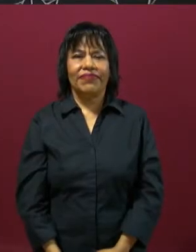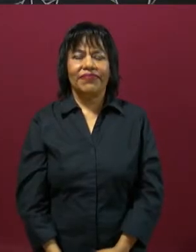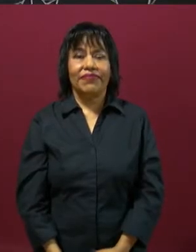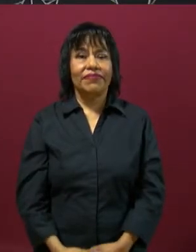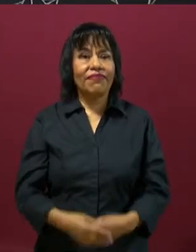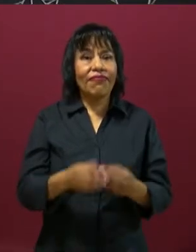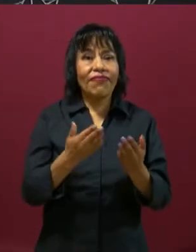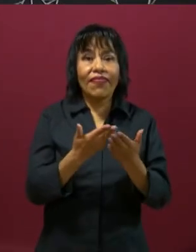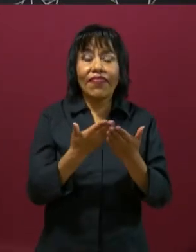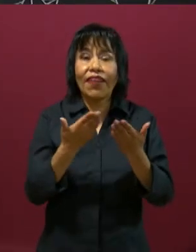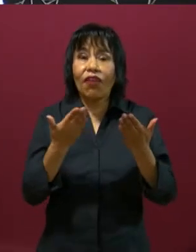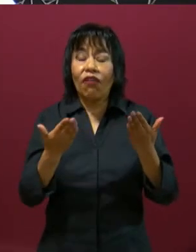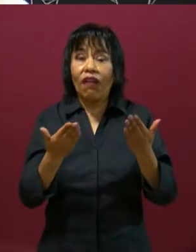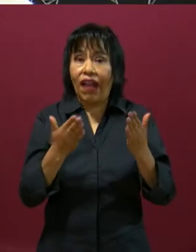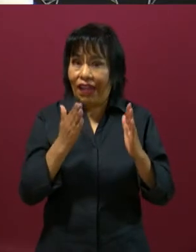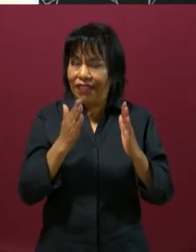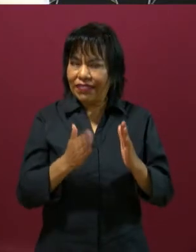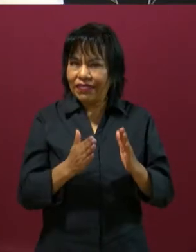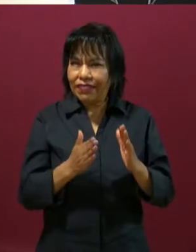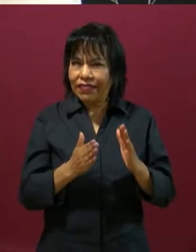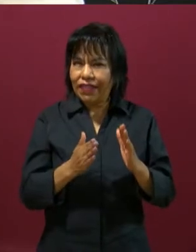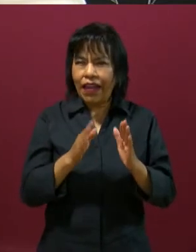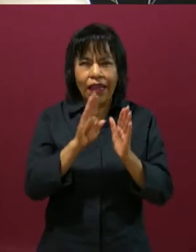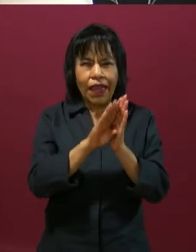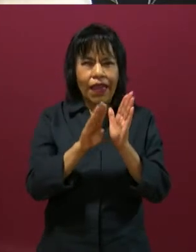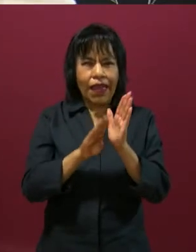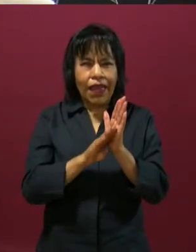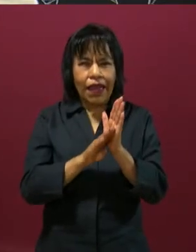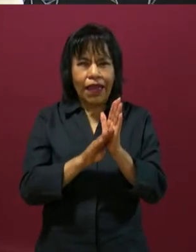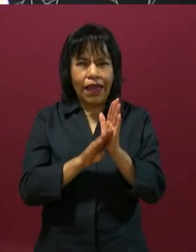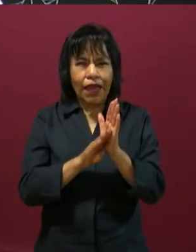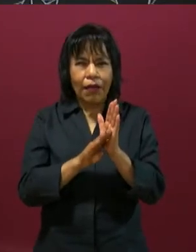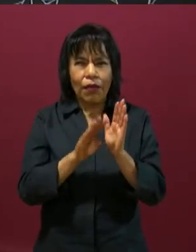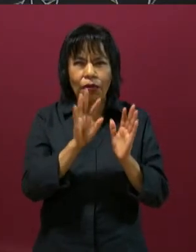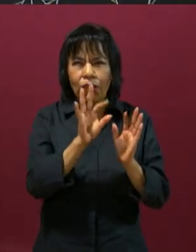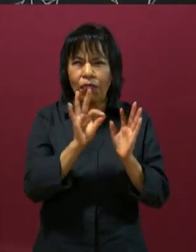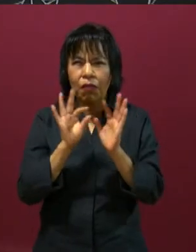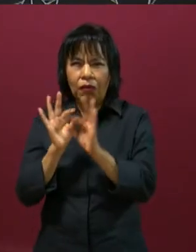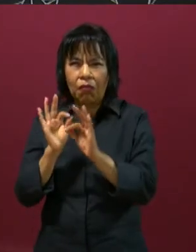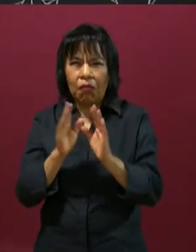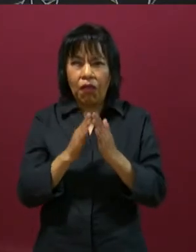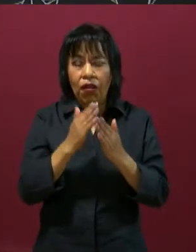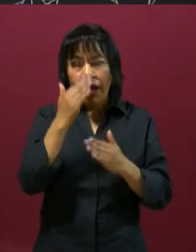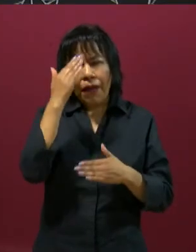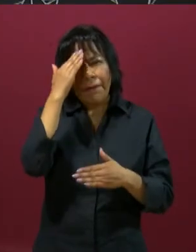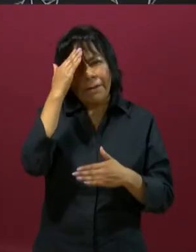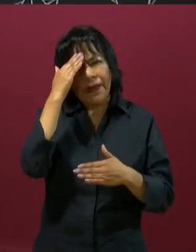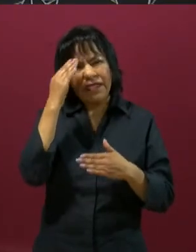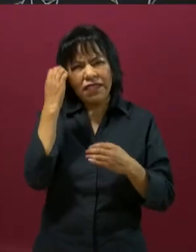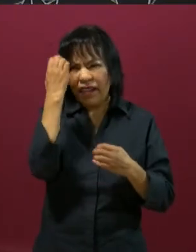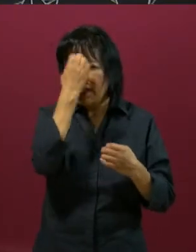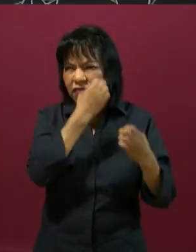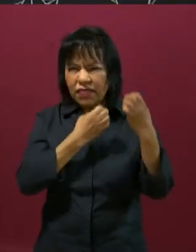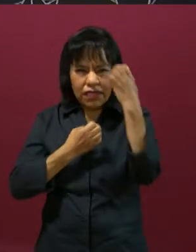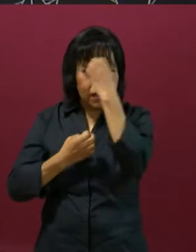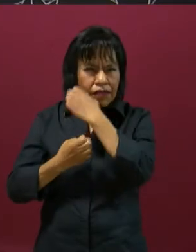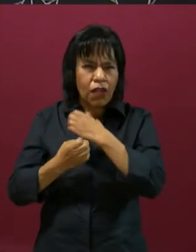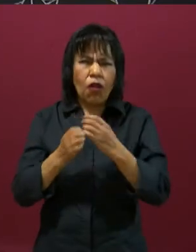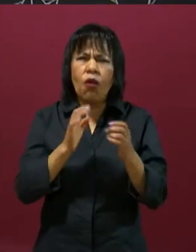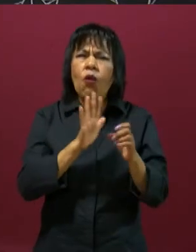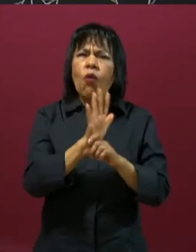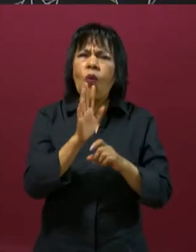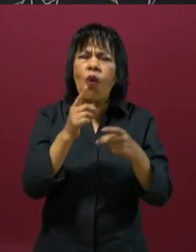Ahora que ya has hecho tu ejemplo, te invito a que reflexiones sobre qué de las